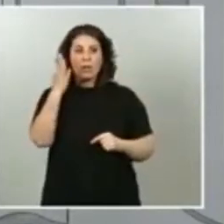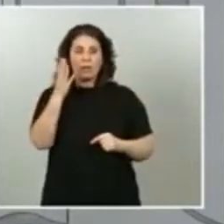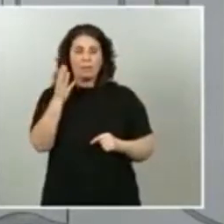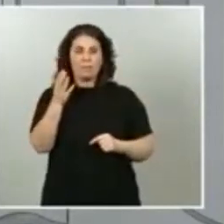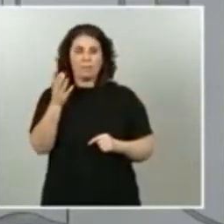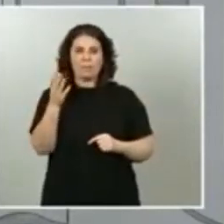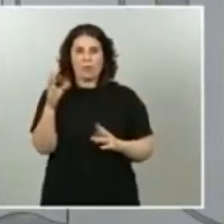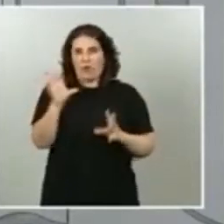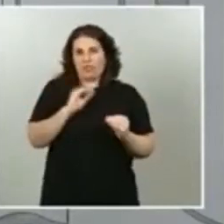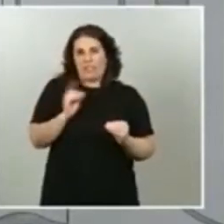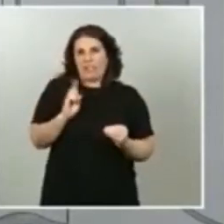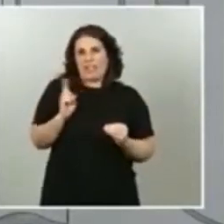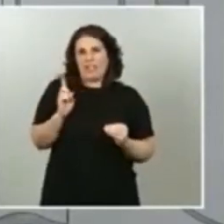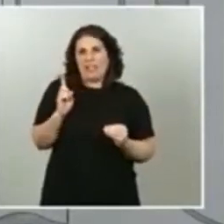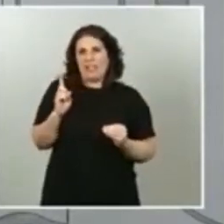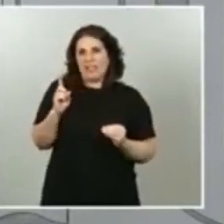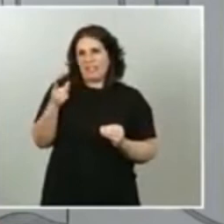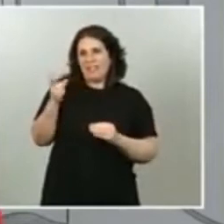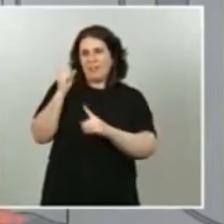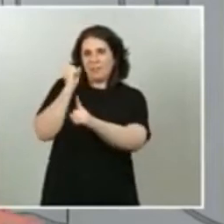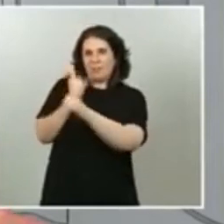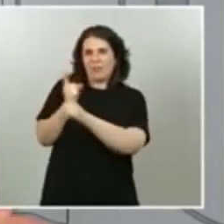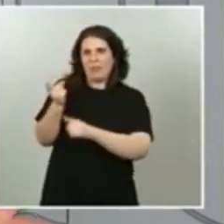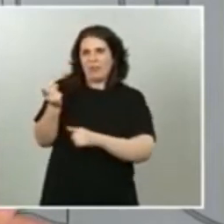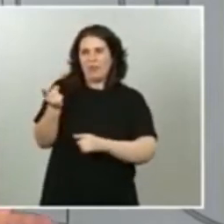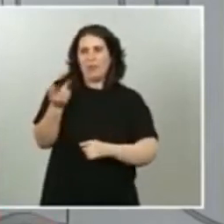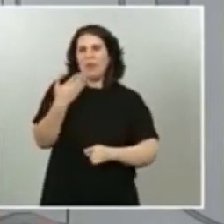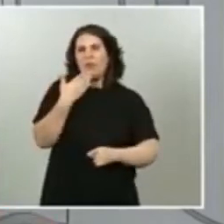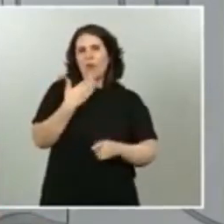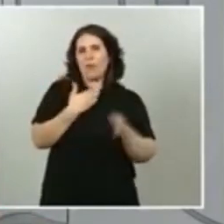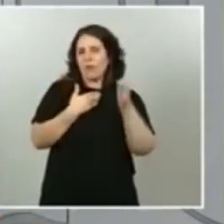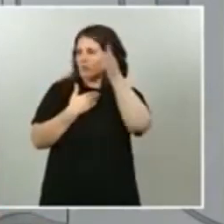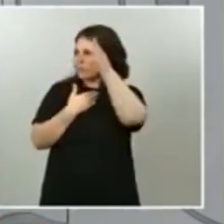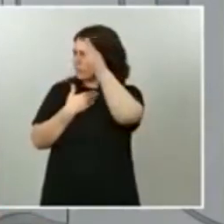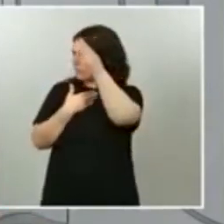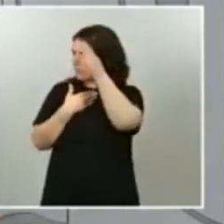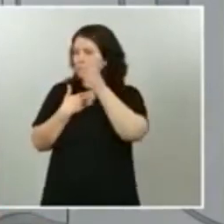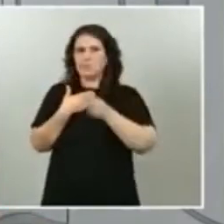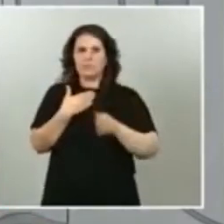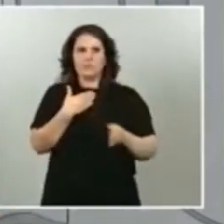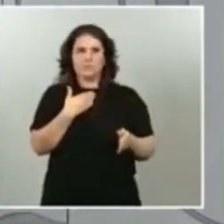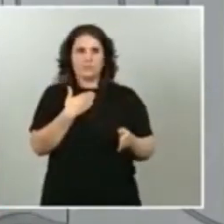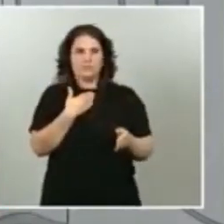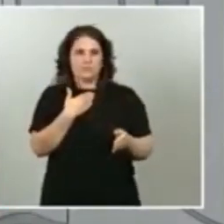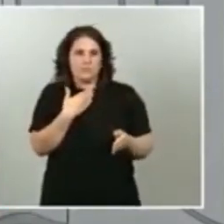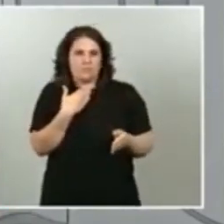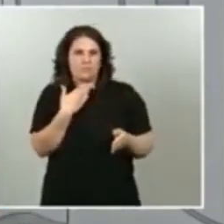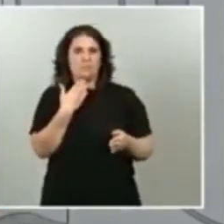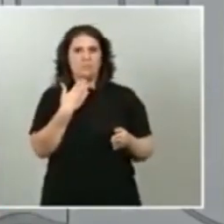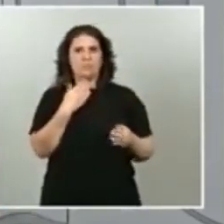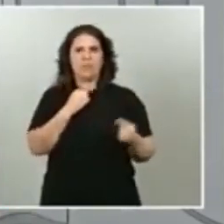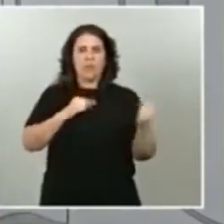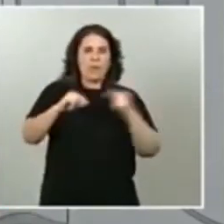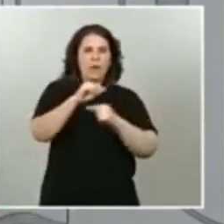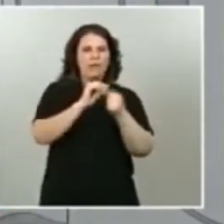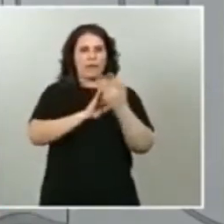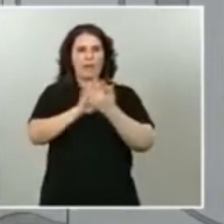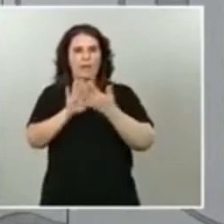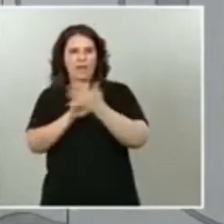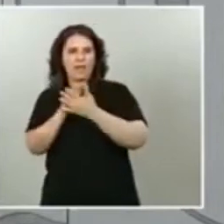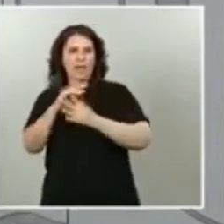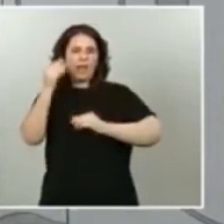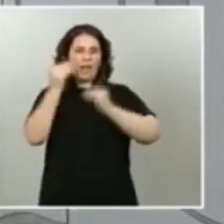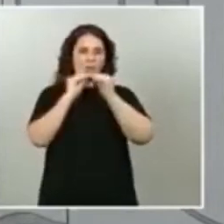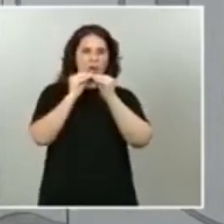oposición se ponga de perfil o directamente se dé de baja en el debate en la elaboración de lo que va a ser fundamental